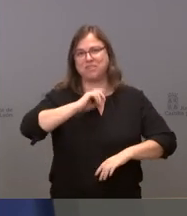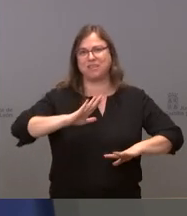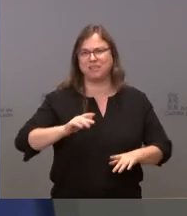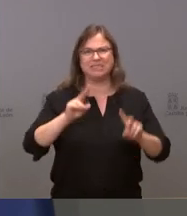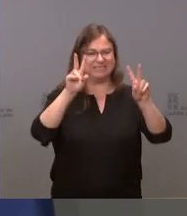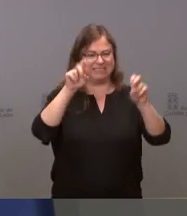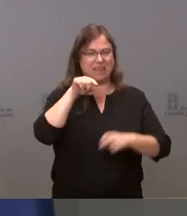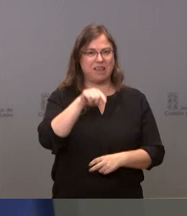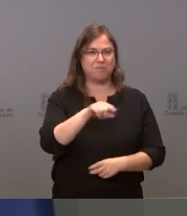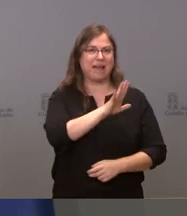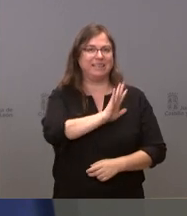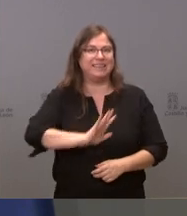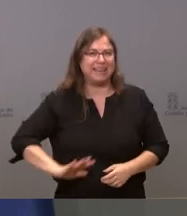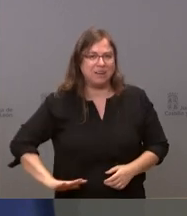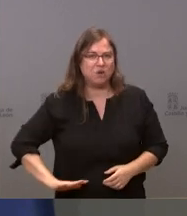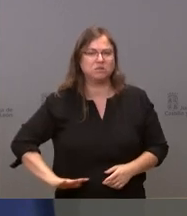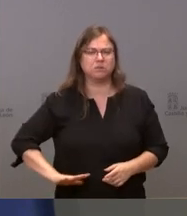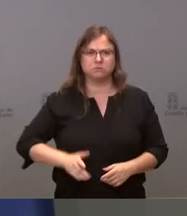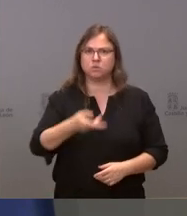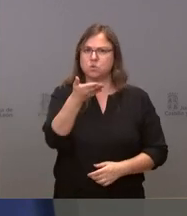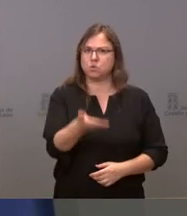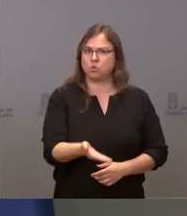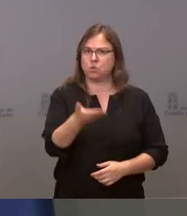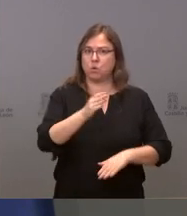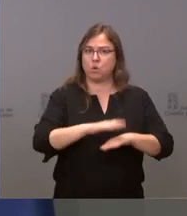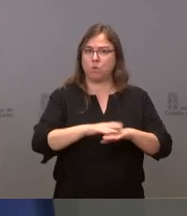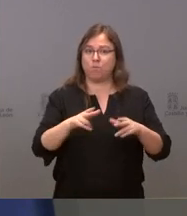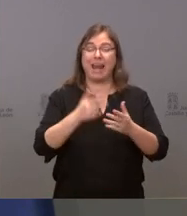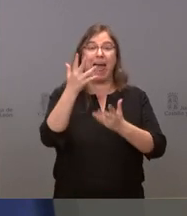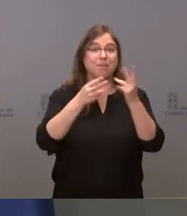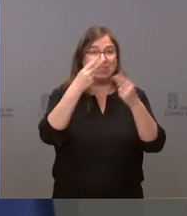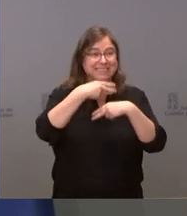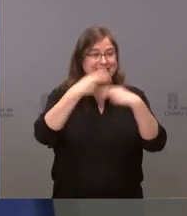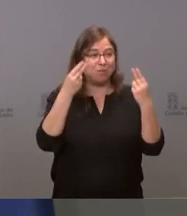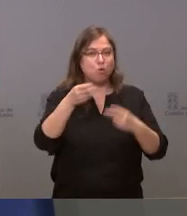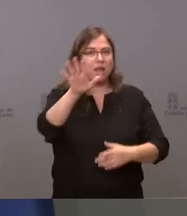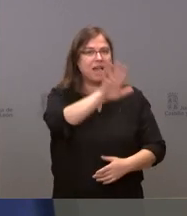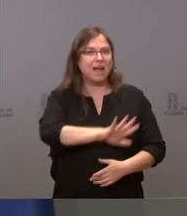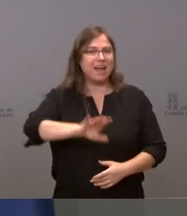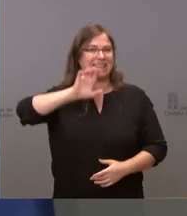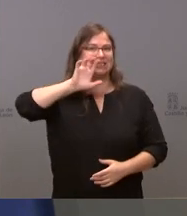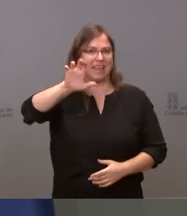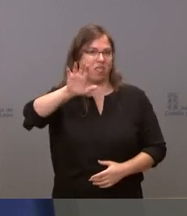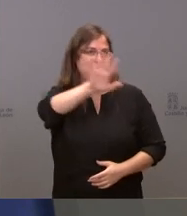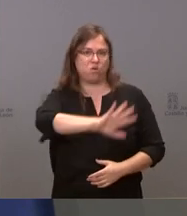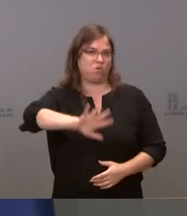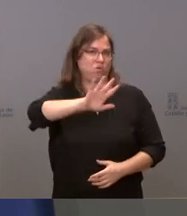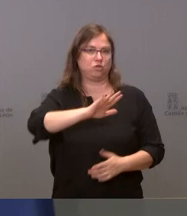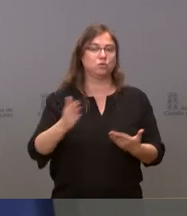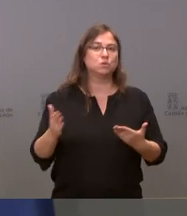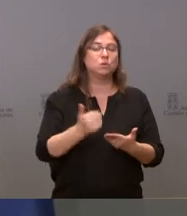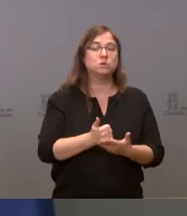este de tanta importancia para el conjunto de las administraciones públicas de todo el Estado, porque afecta a todo el Estado,